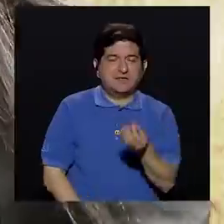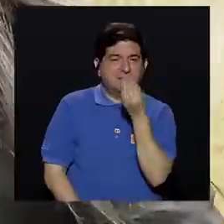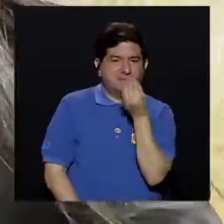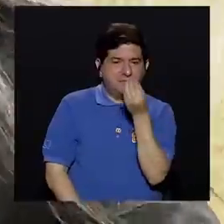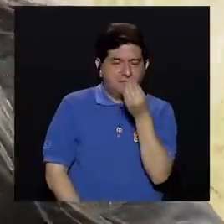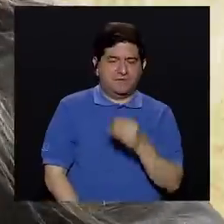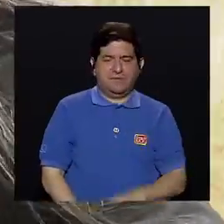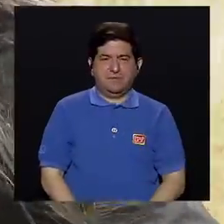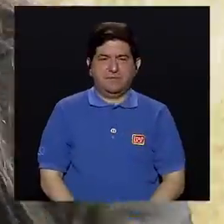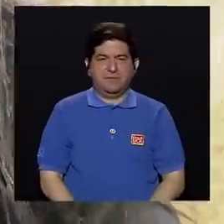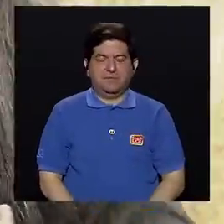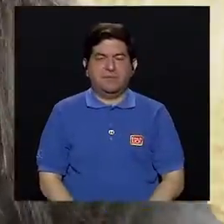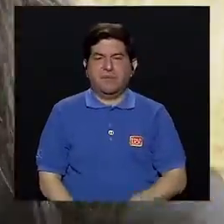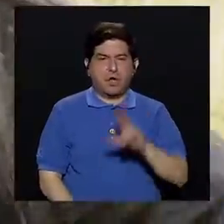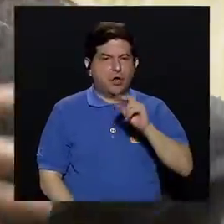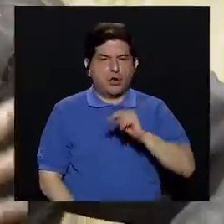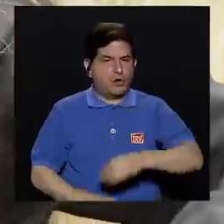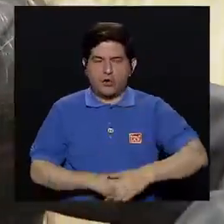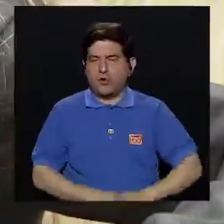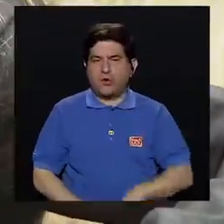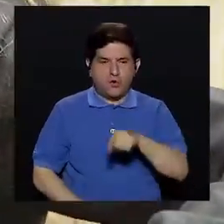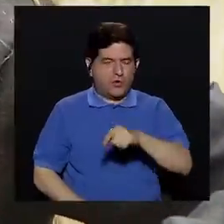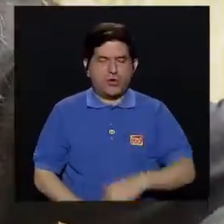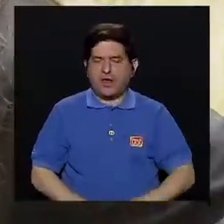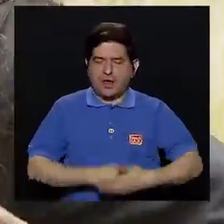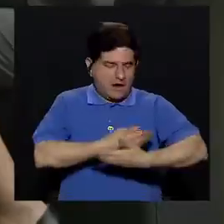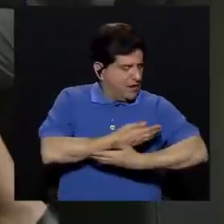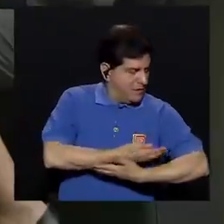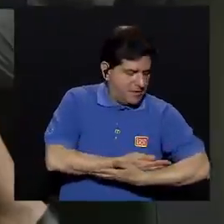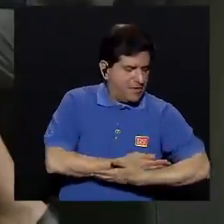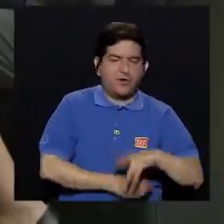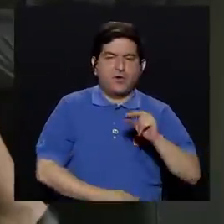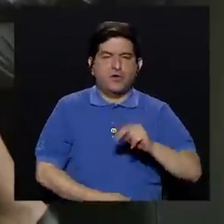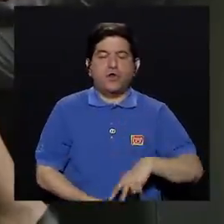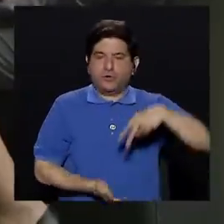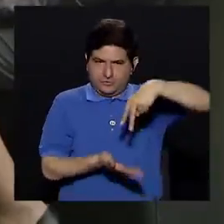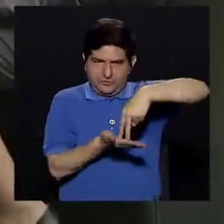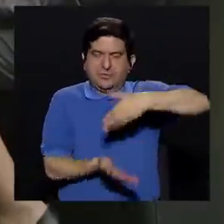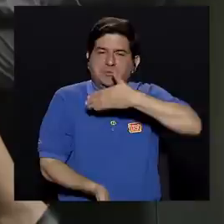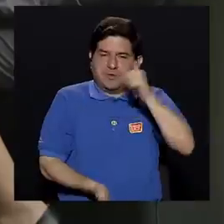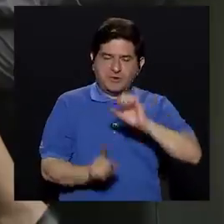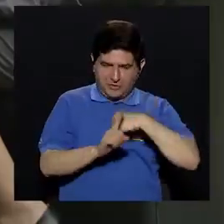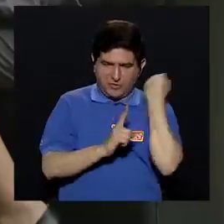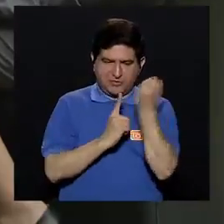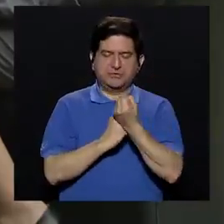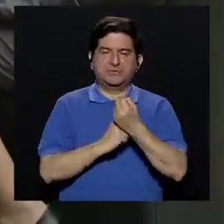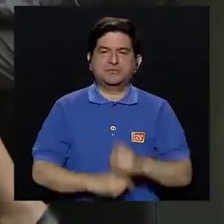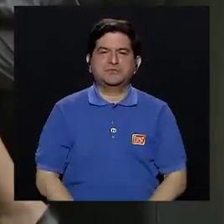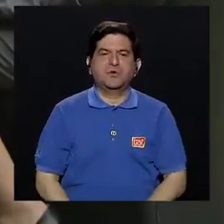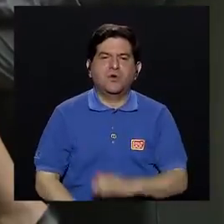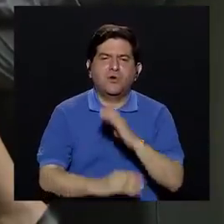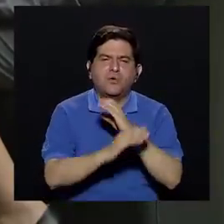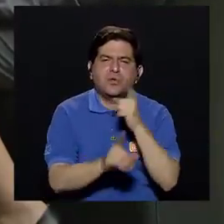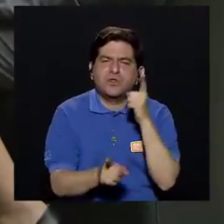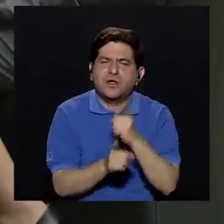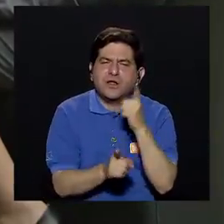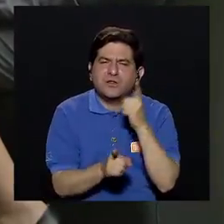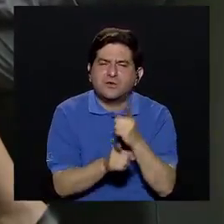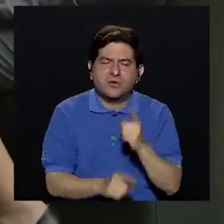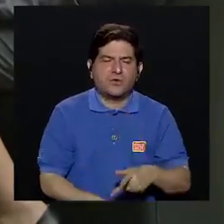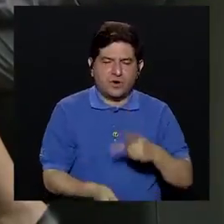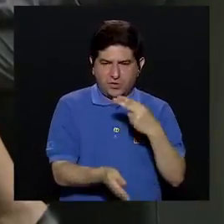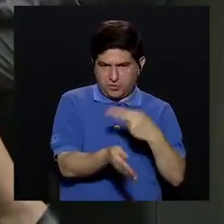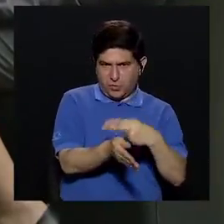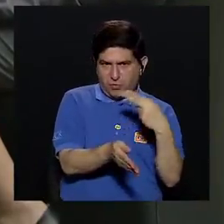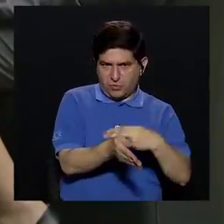paciente para que no sea acostado, sino paradito, para favorecer todas esas condiciones. ¿Qué cuidados específicos se tienen, tanto